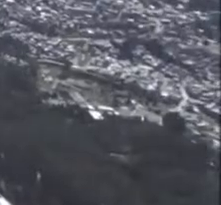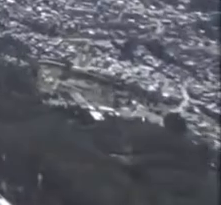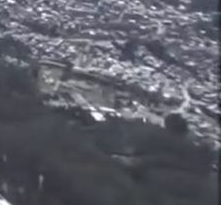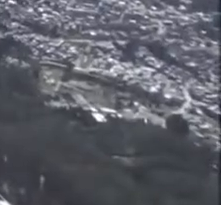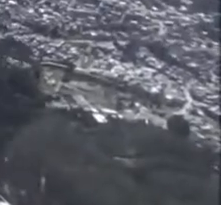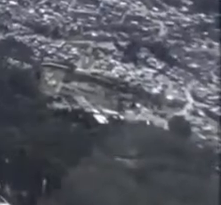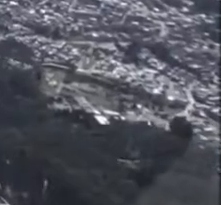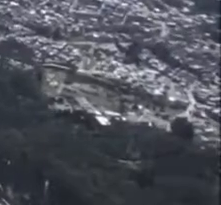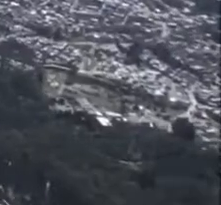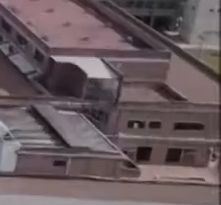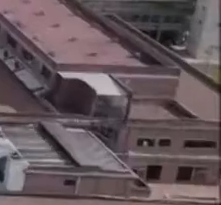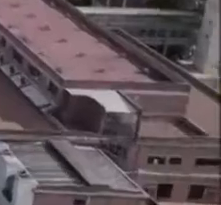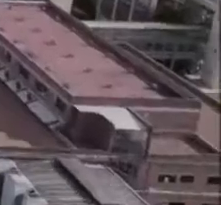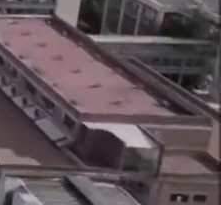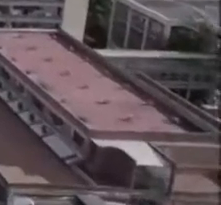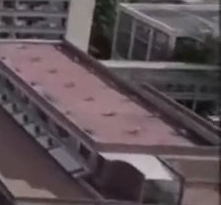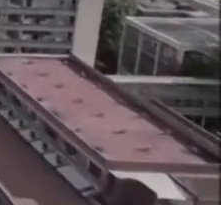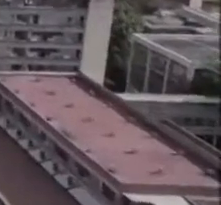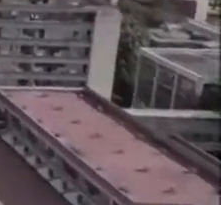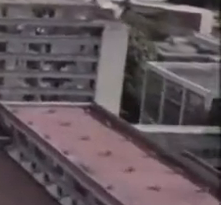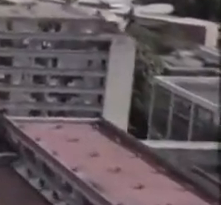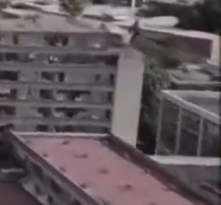RTBC Noticias del Mediodía